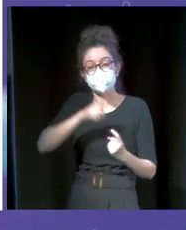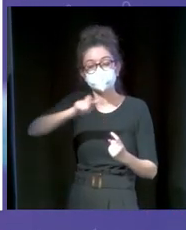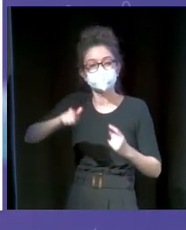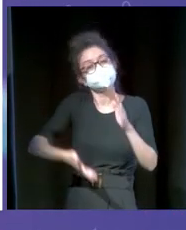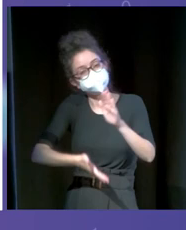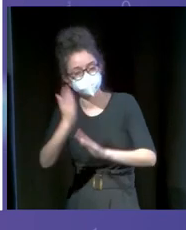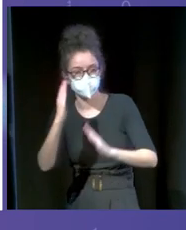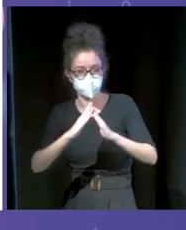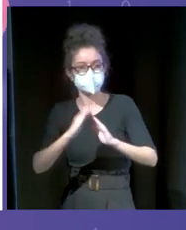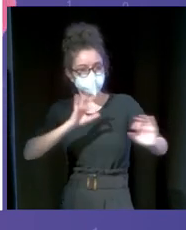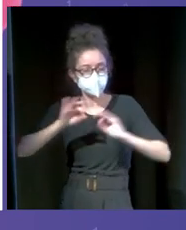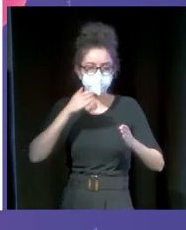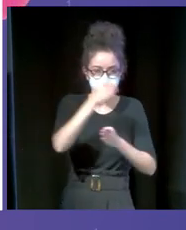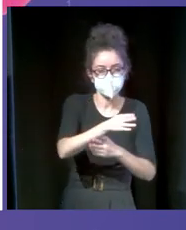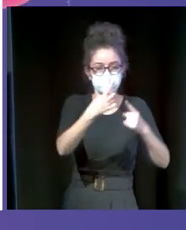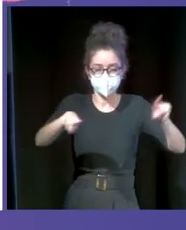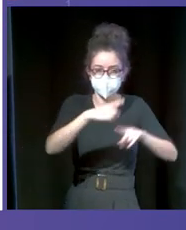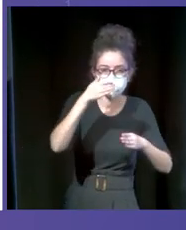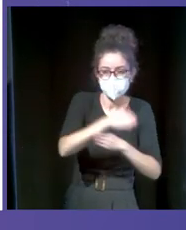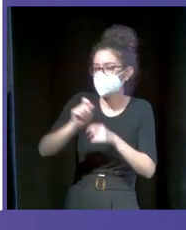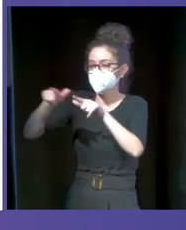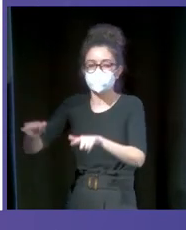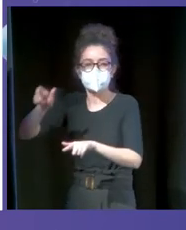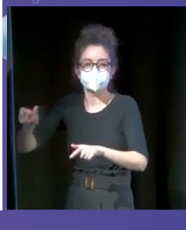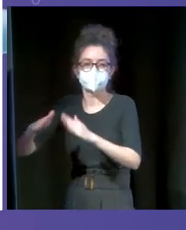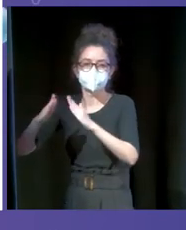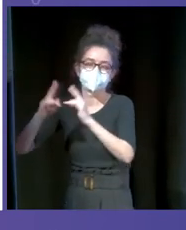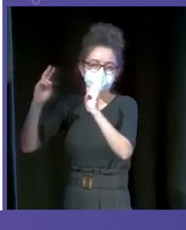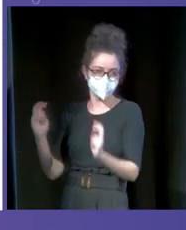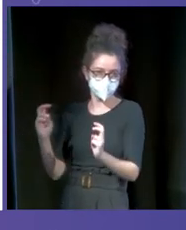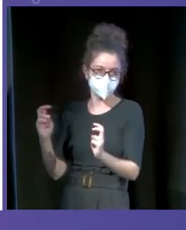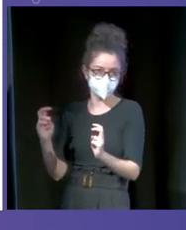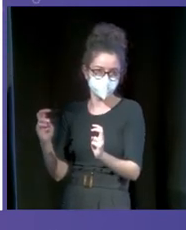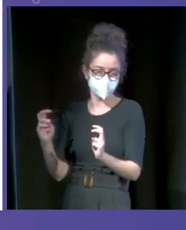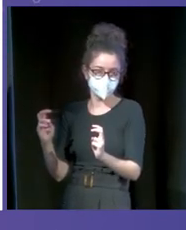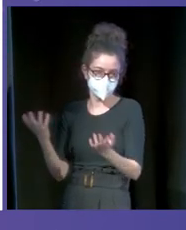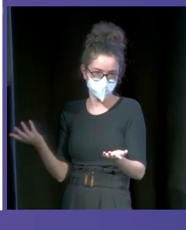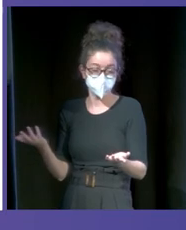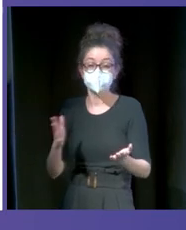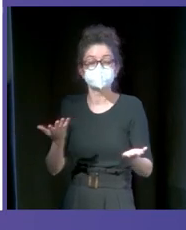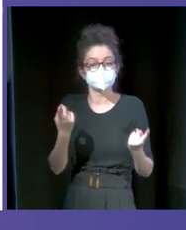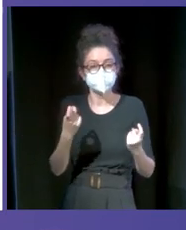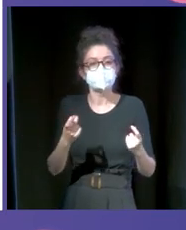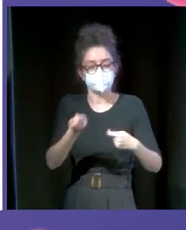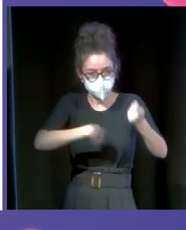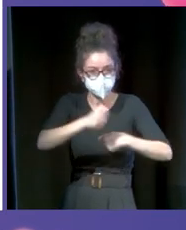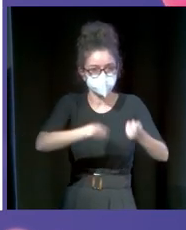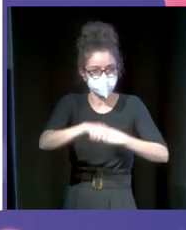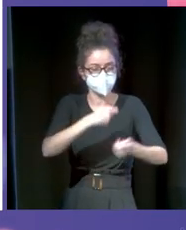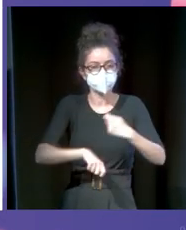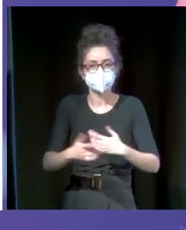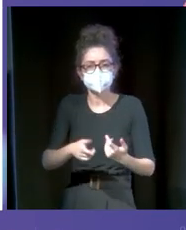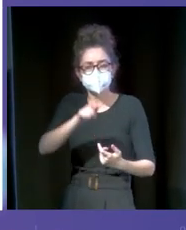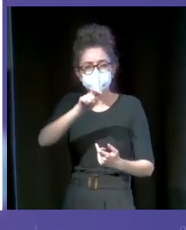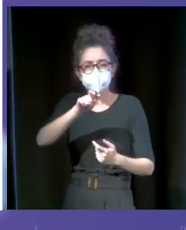Con lo cual, lo que buscamos es incentivar esa venta a que la gente no se quede en casa. Por eso consideramos que nuestros competidores no son